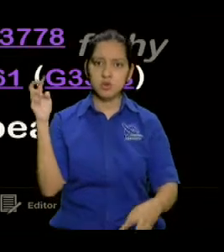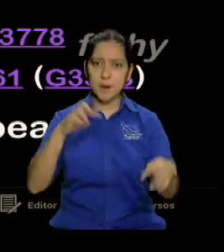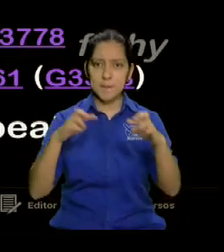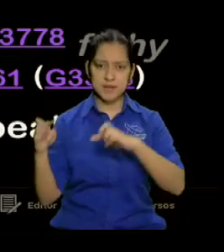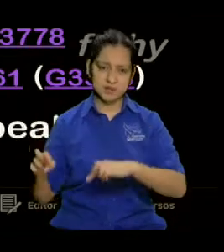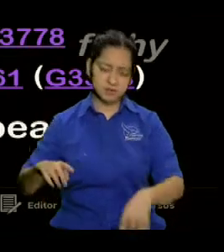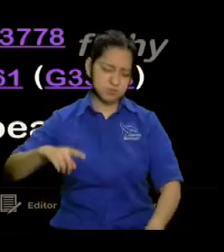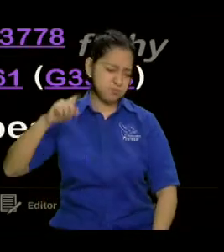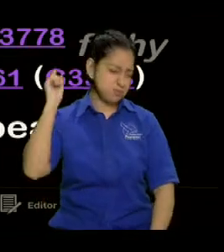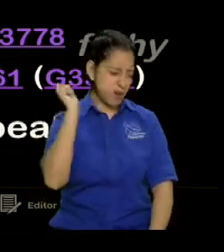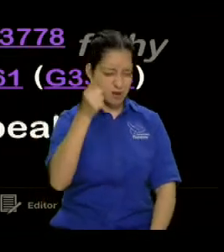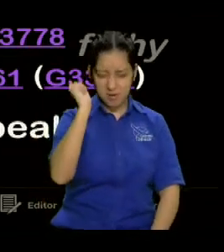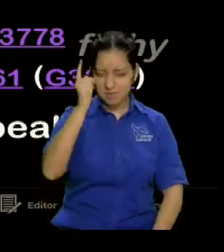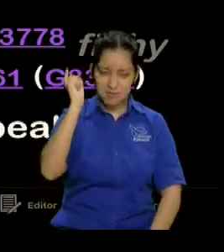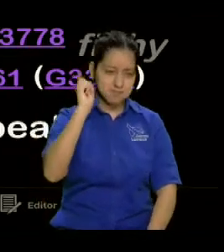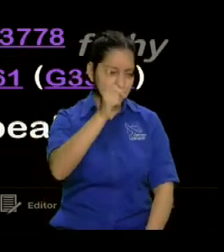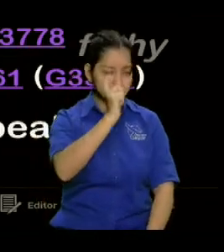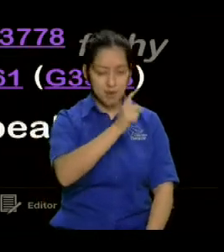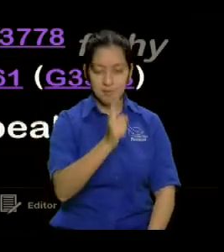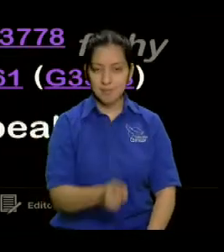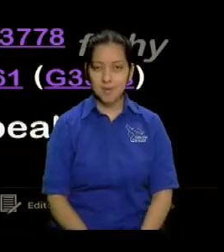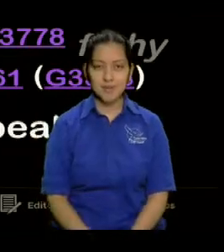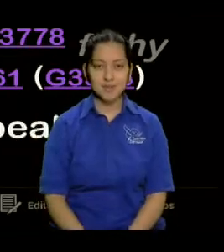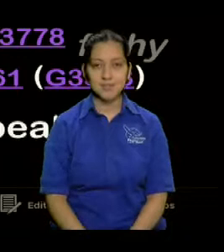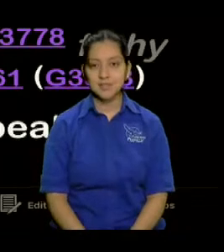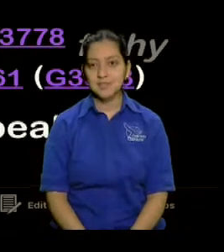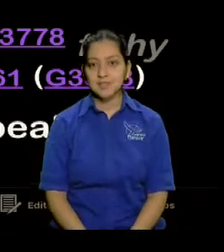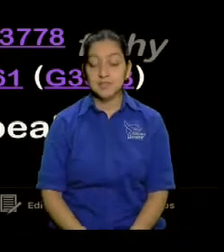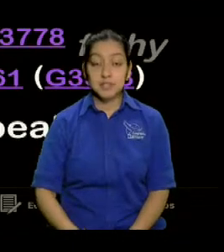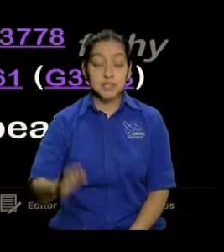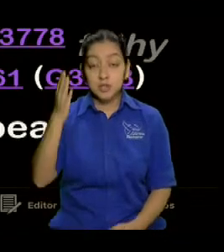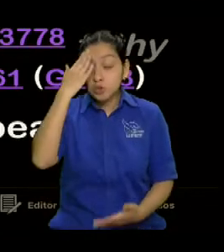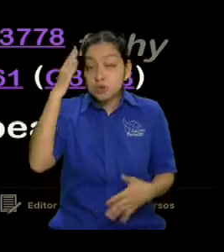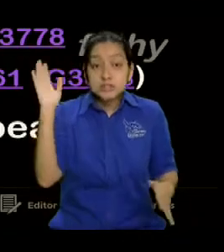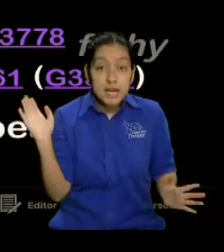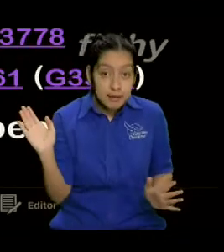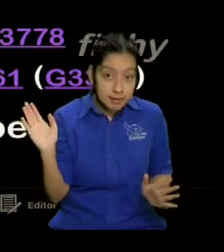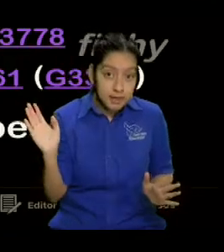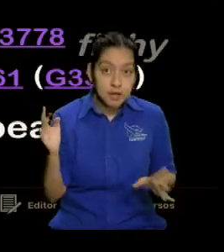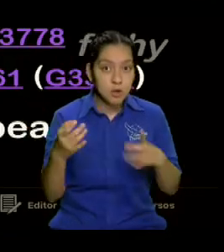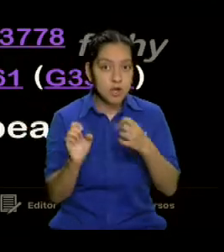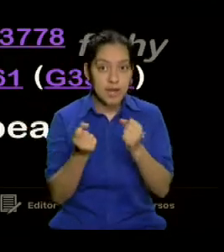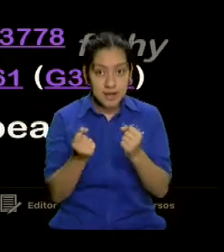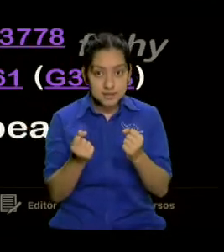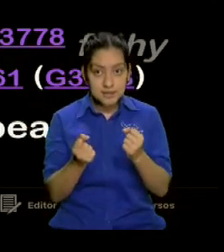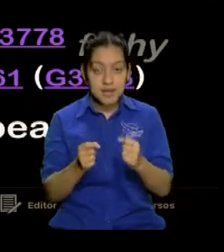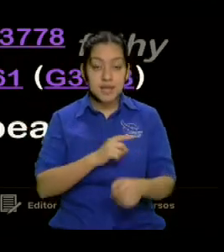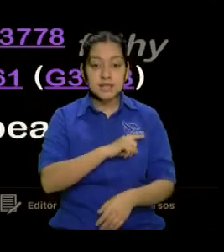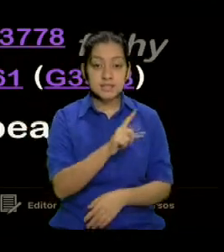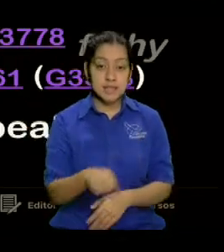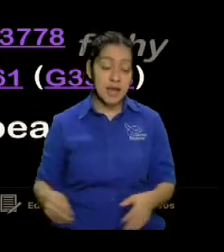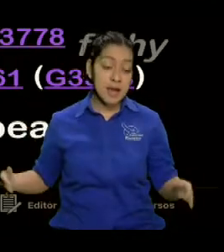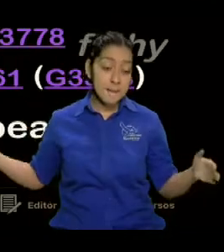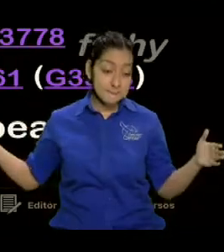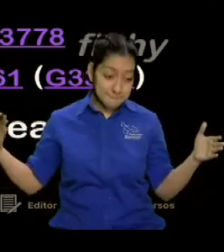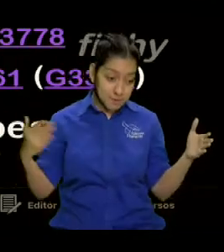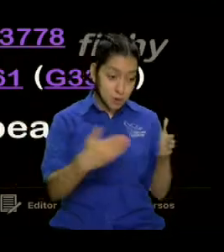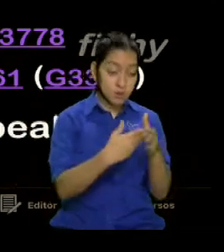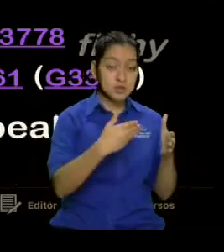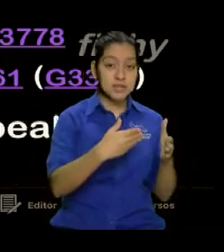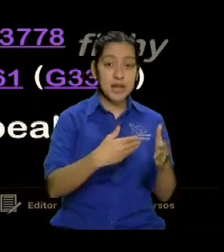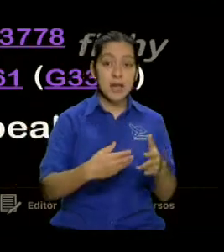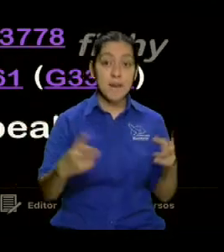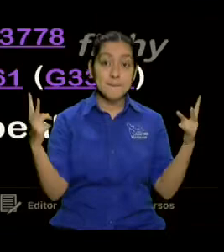basura, estiércolas, saber cuántas cosas más. Y no sabe que lo que está haciendo es blasfemando sobre la potestad angélica